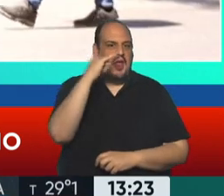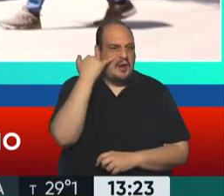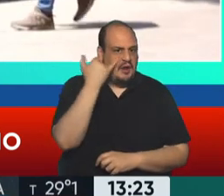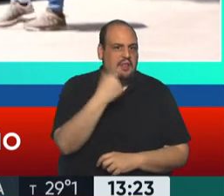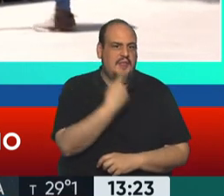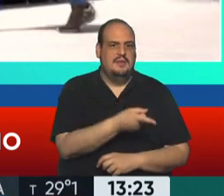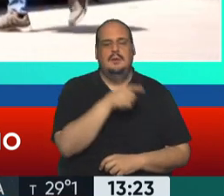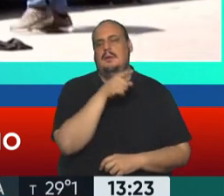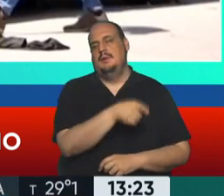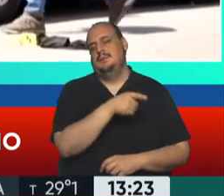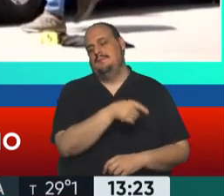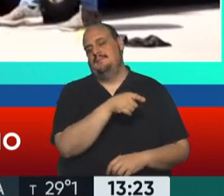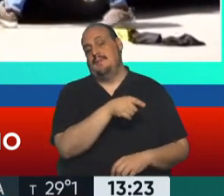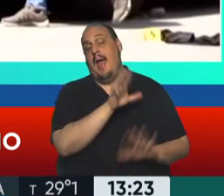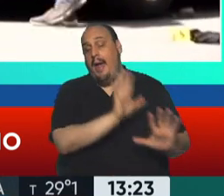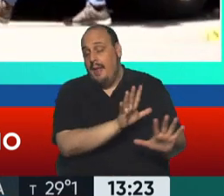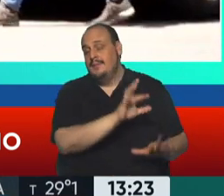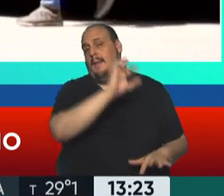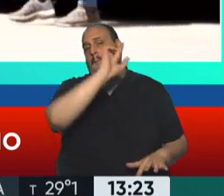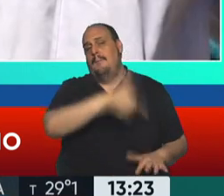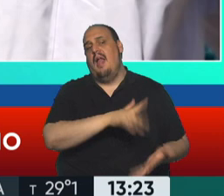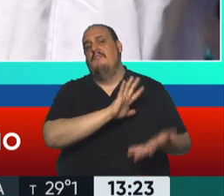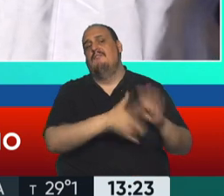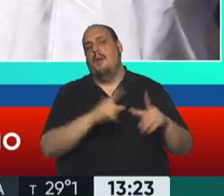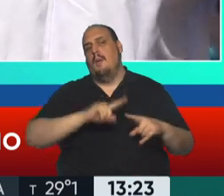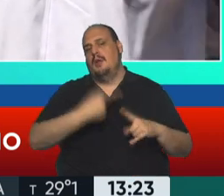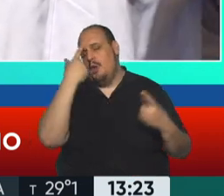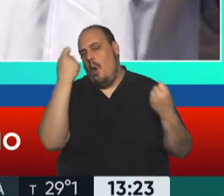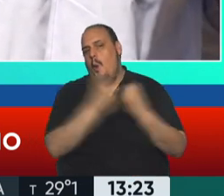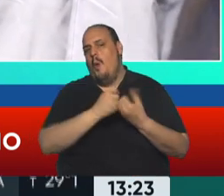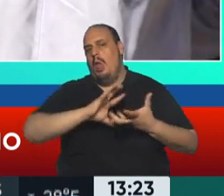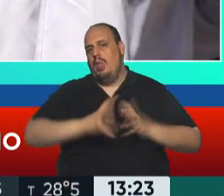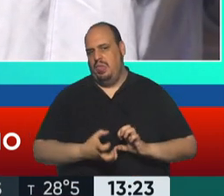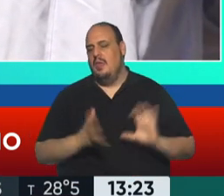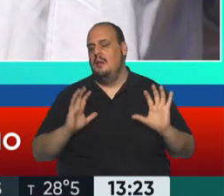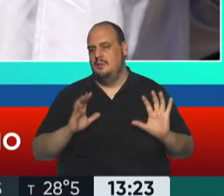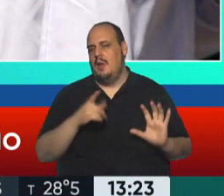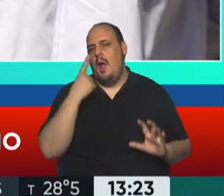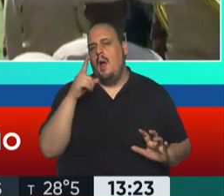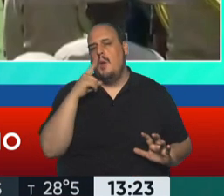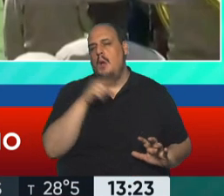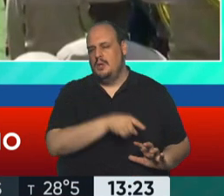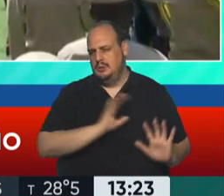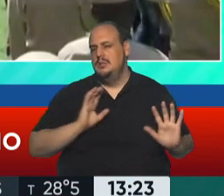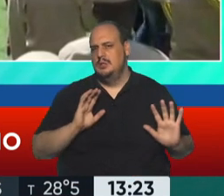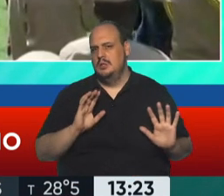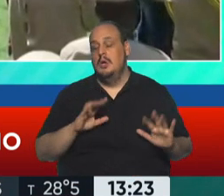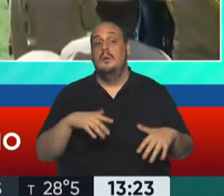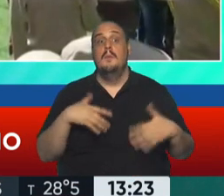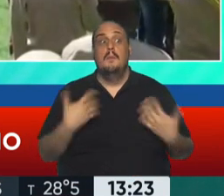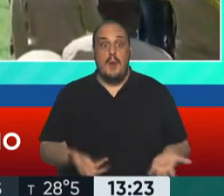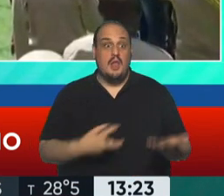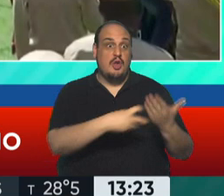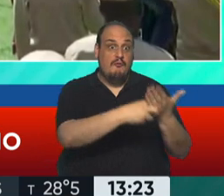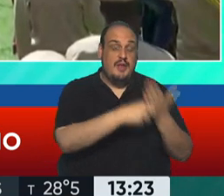esto fue una maniobra para complicar el acuerdo político. Por eso, de esa forma, justificó el desplazamiento